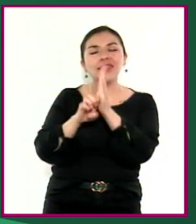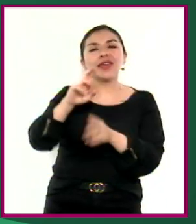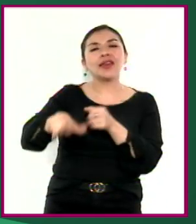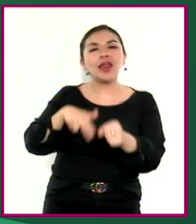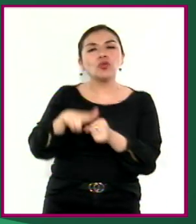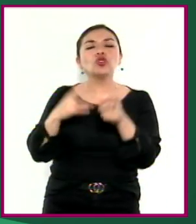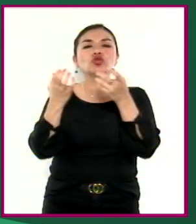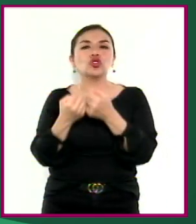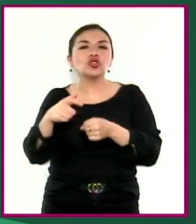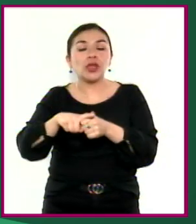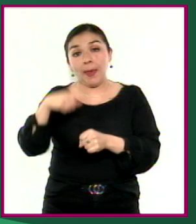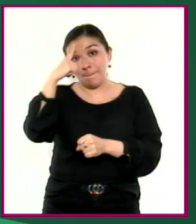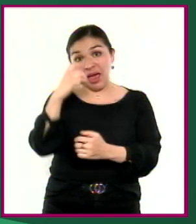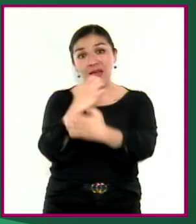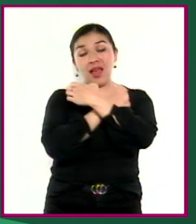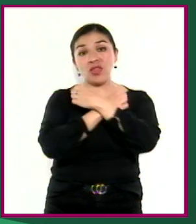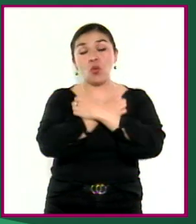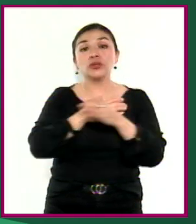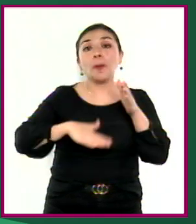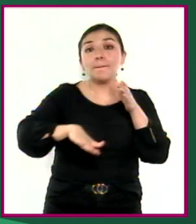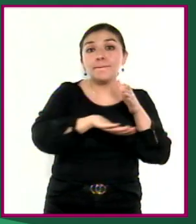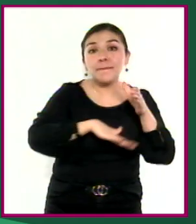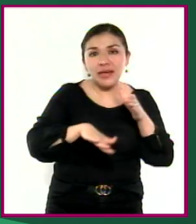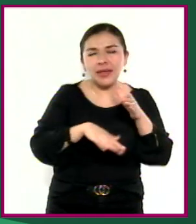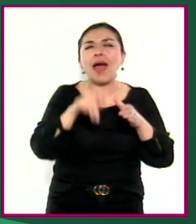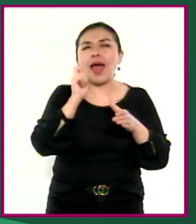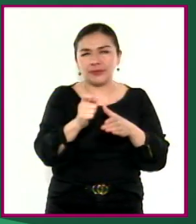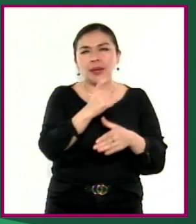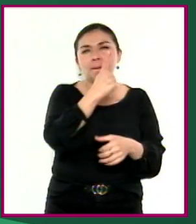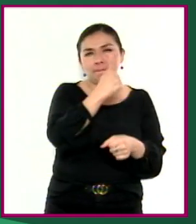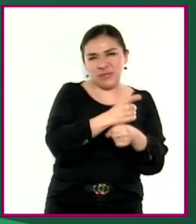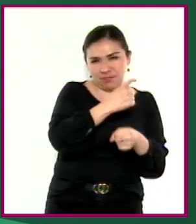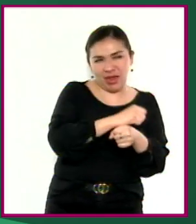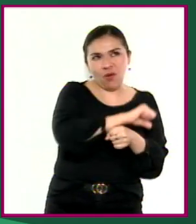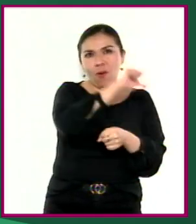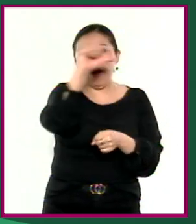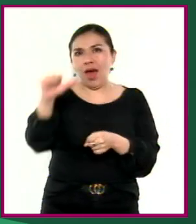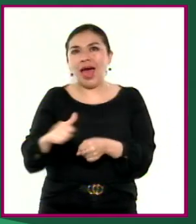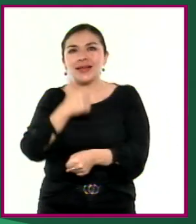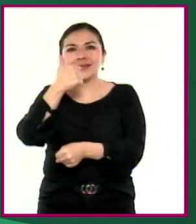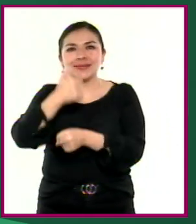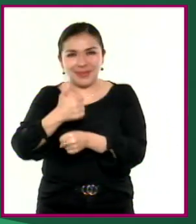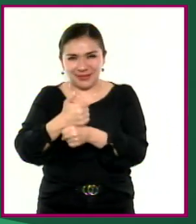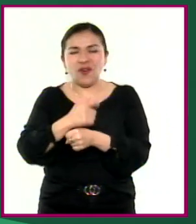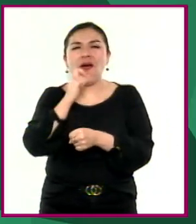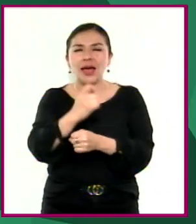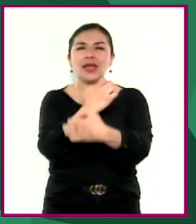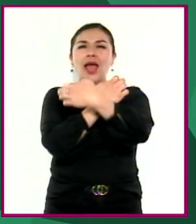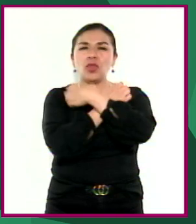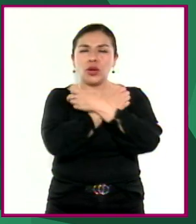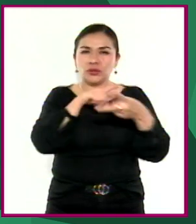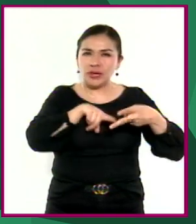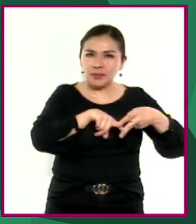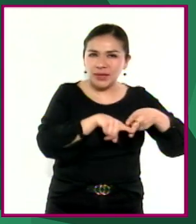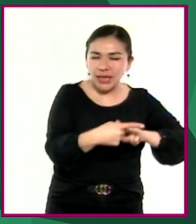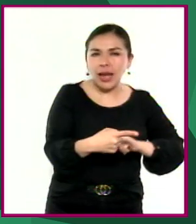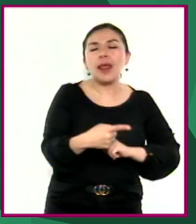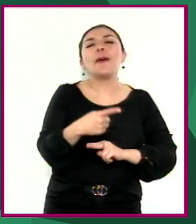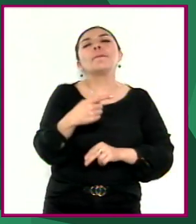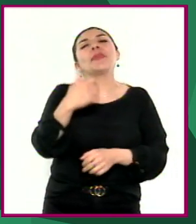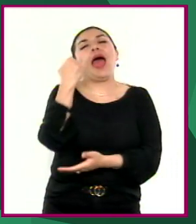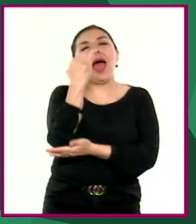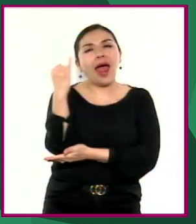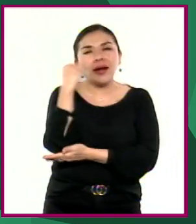ética, naturaleza y sociedades para la educación básica, que va de la fase 1 a la 6, es decir, educación inicial,